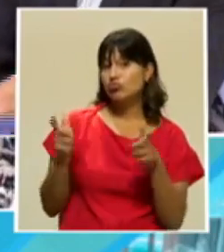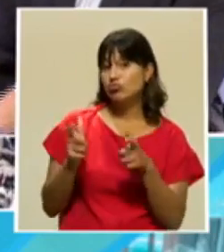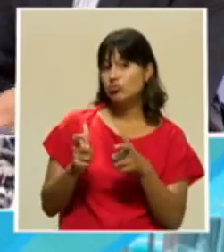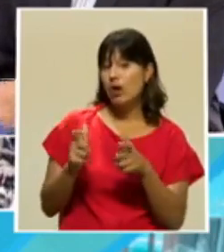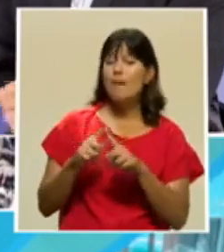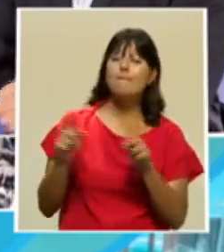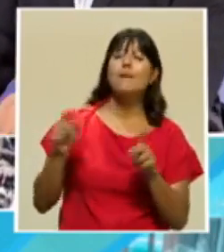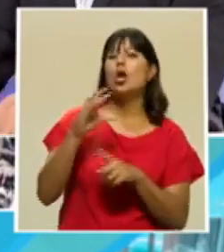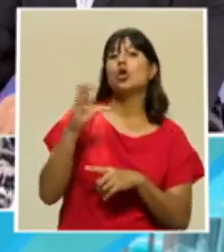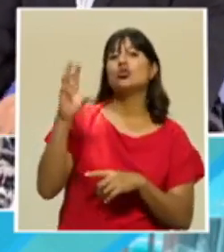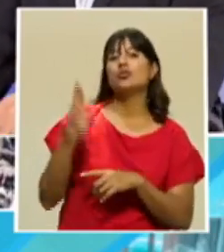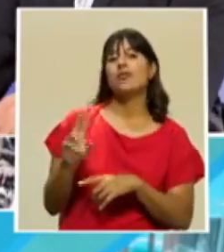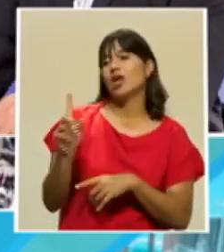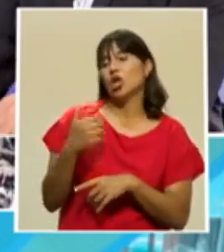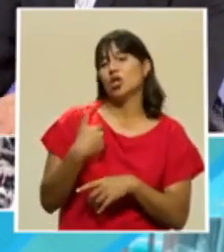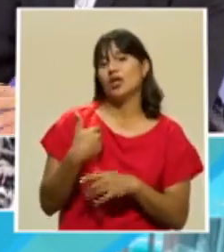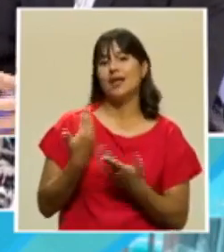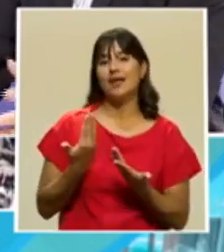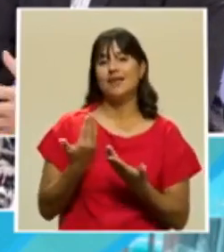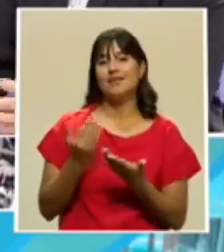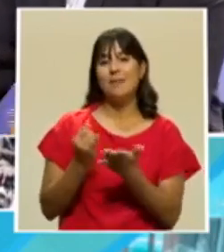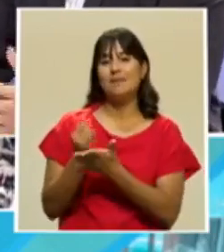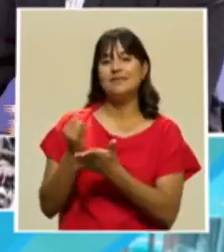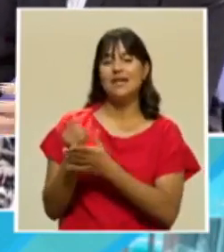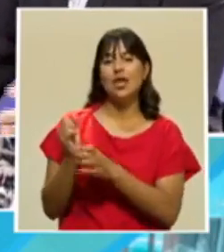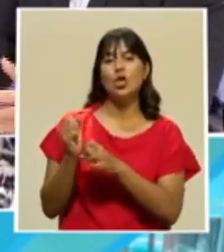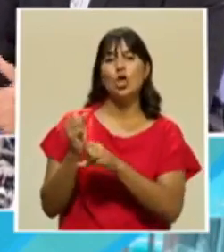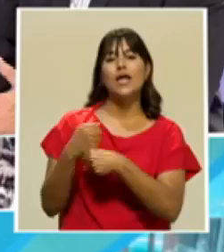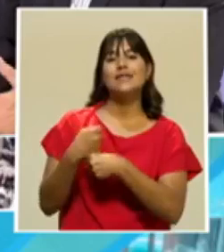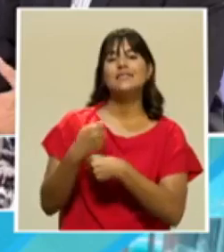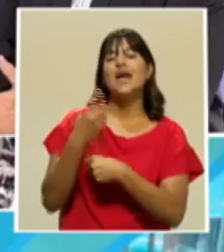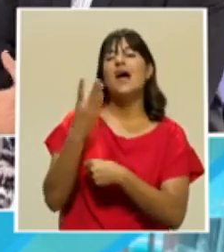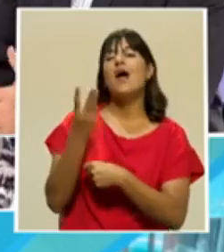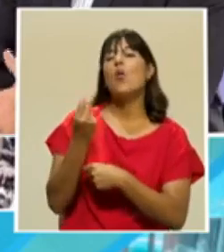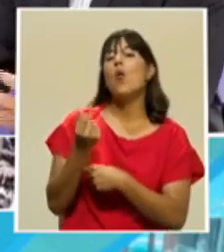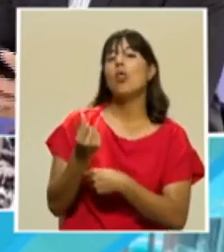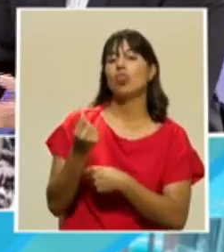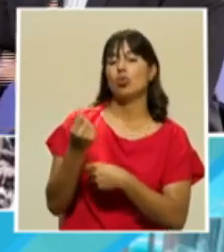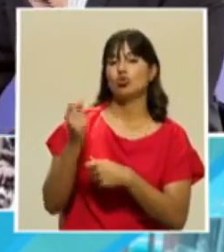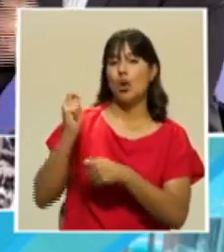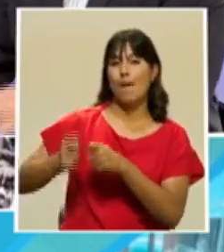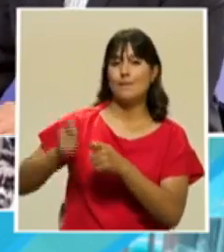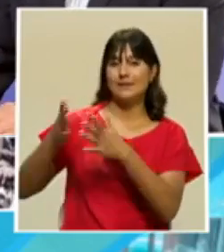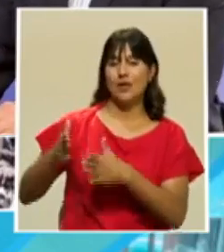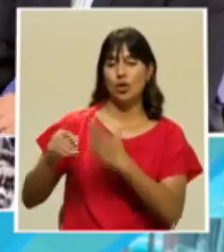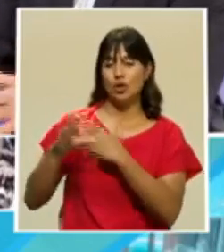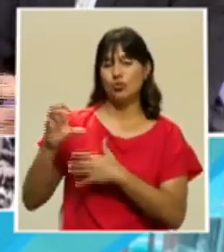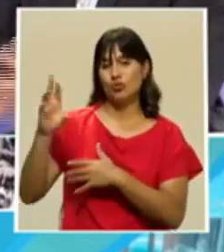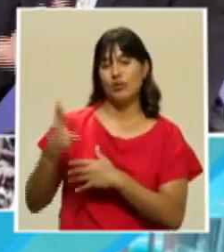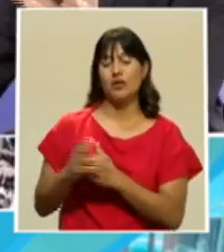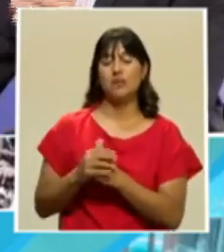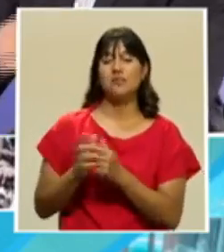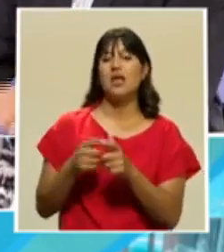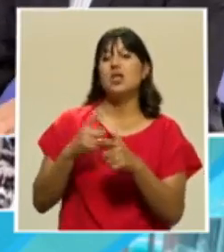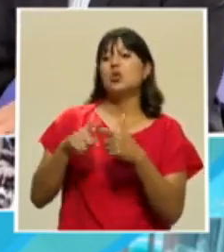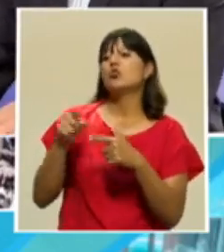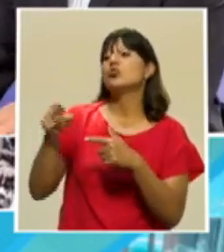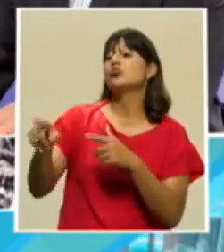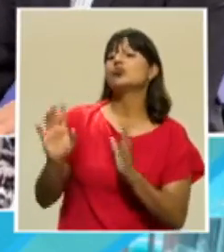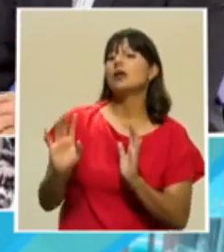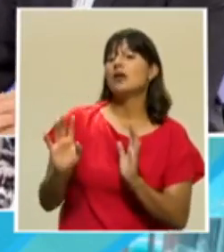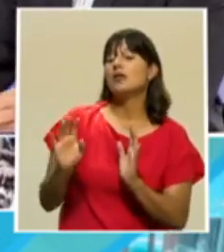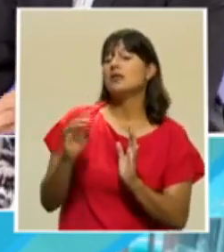país ni siquiera cuenta con un censo de pescadores. Entonces, trabaje usted con la mitad de eso. Trabaje usted y diga que son 7,000